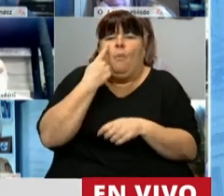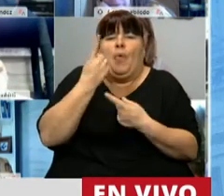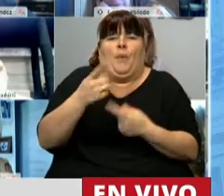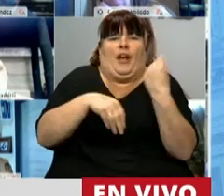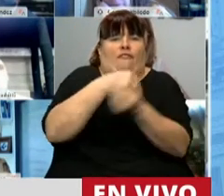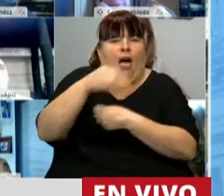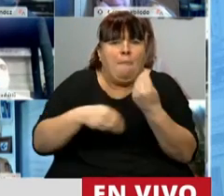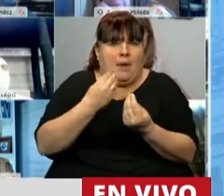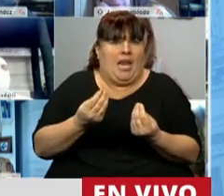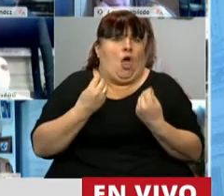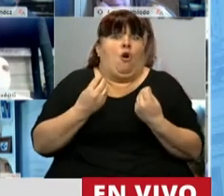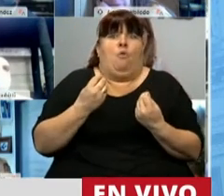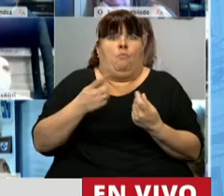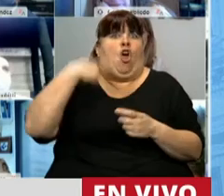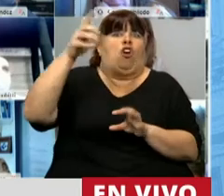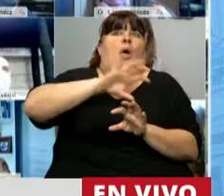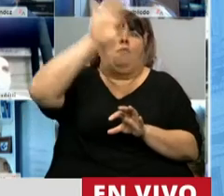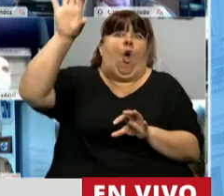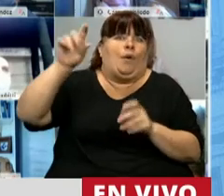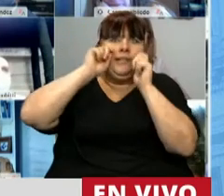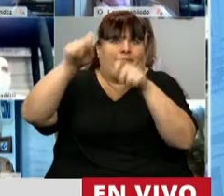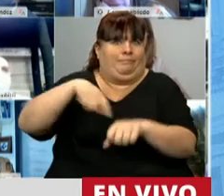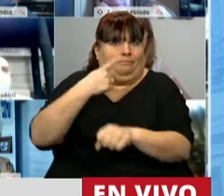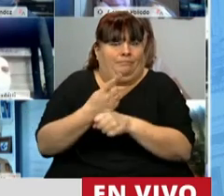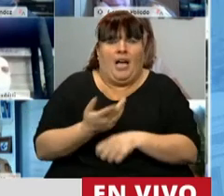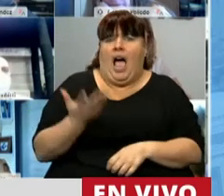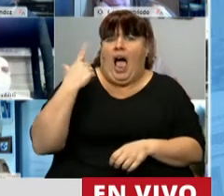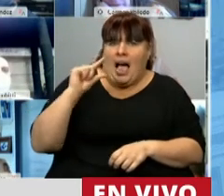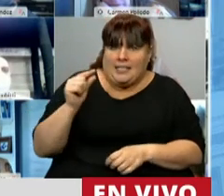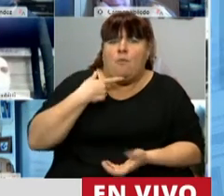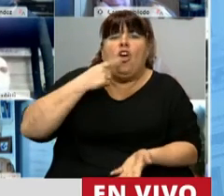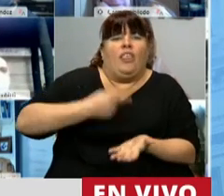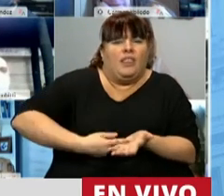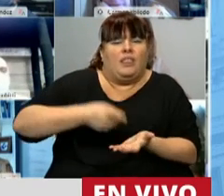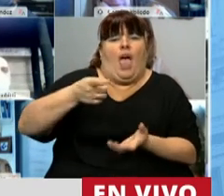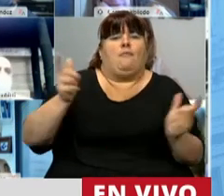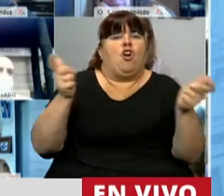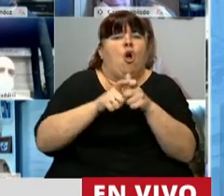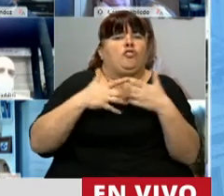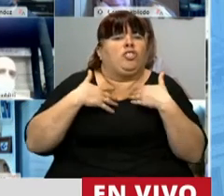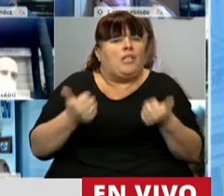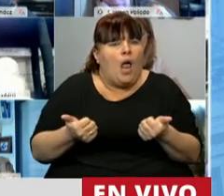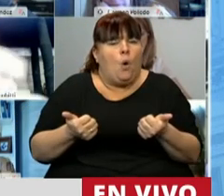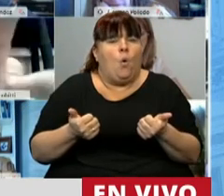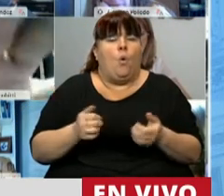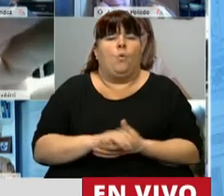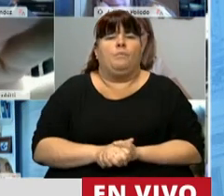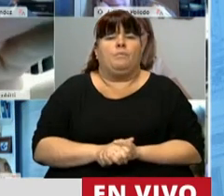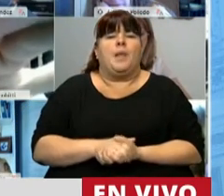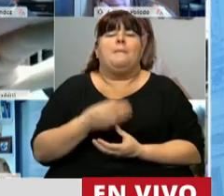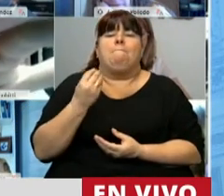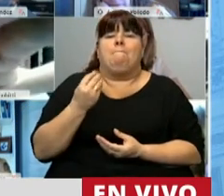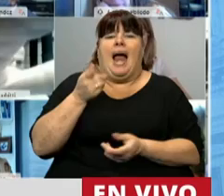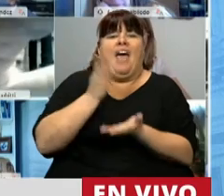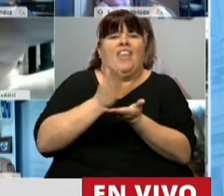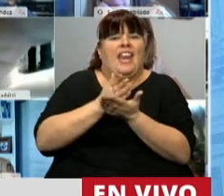a sus familiares porque estaban en otras provincias. Hace poco dimos dictamen en la Comisión de Salud para que en el